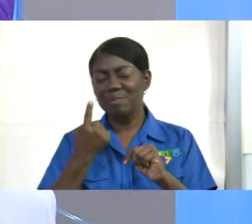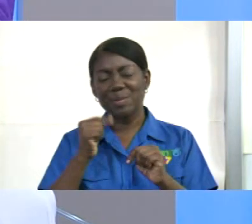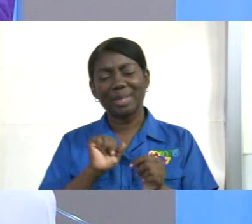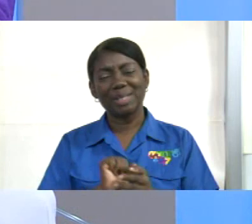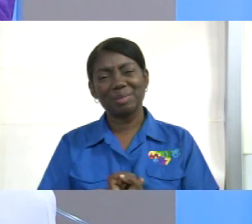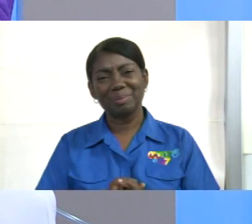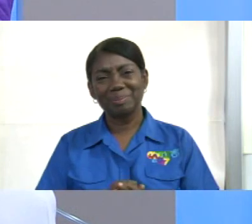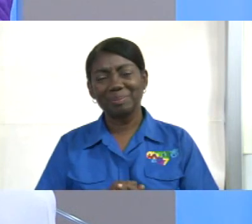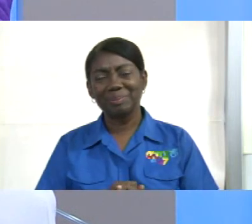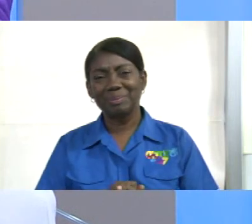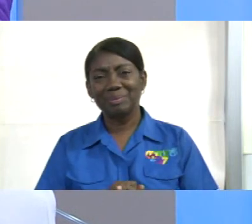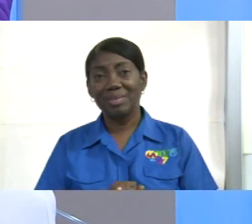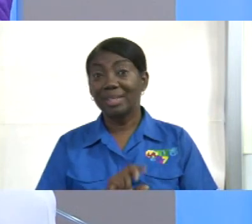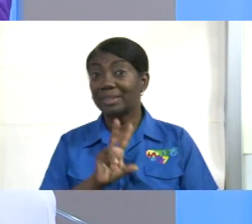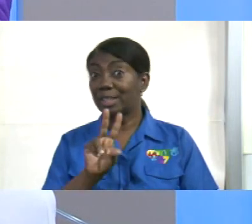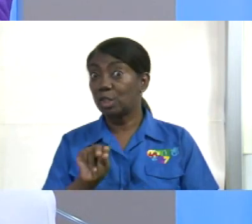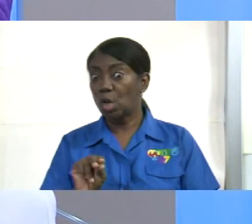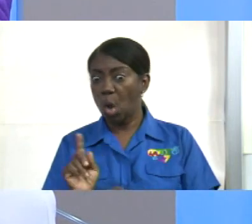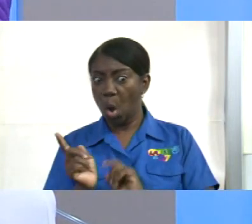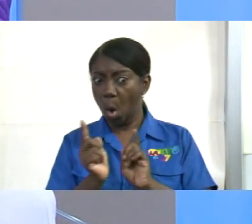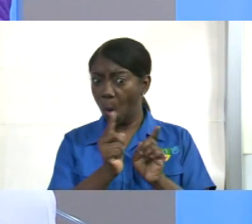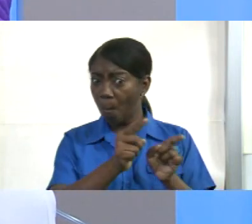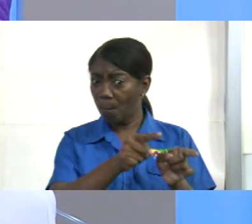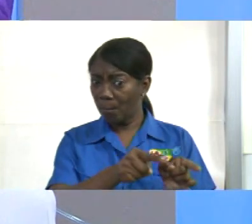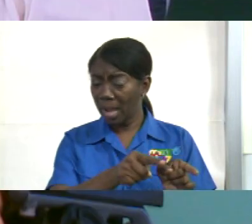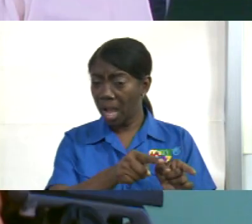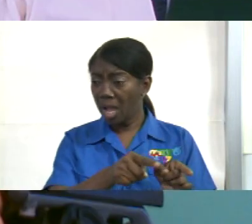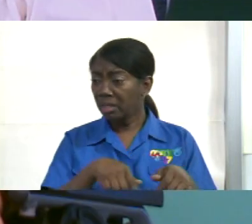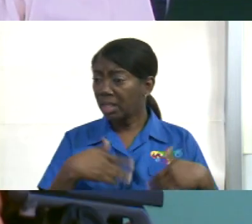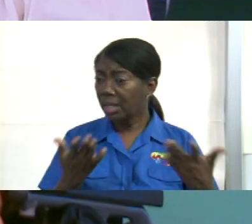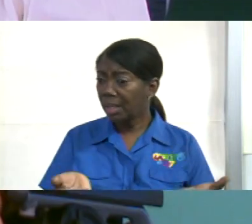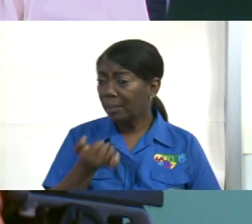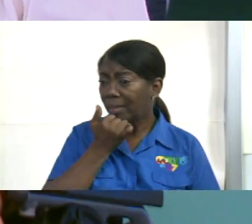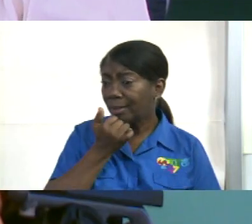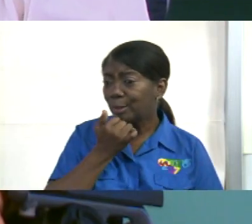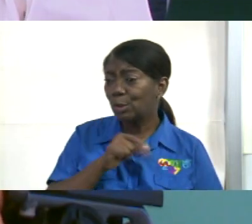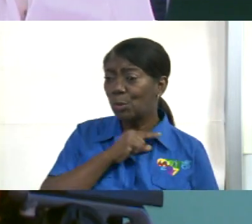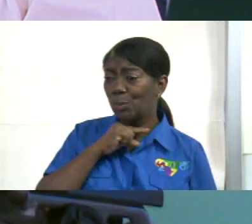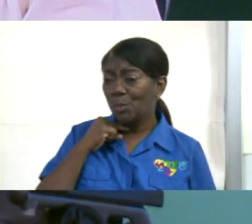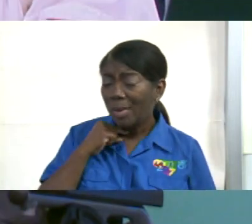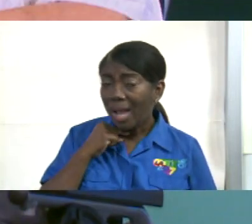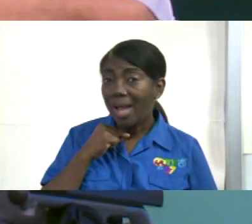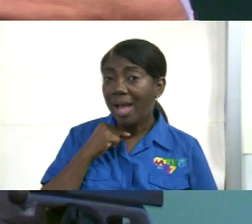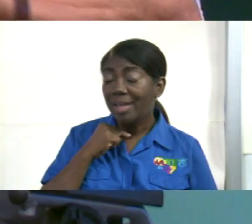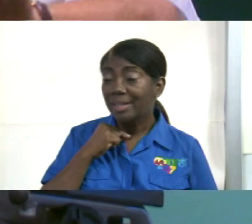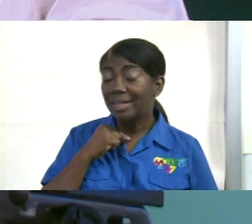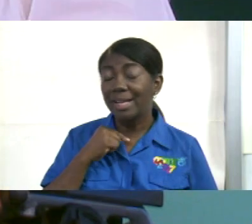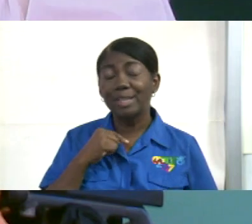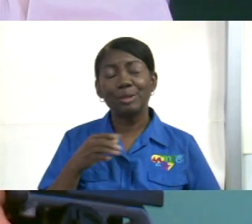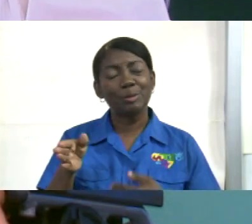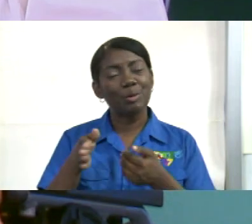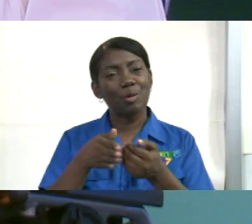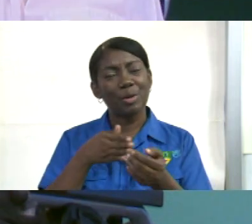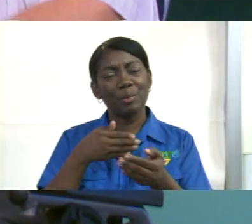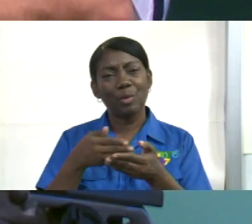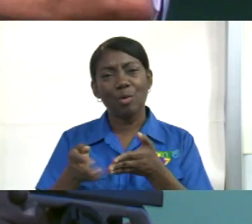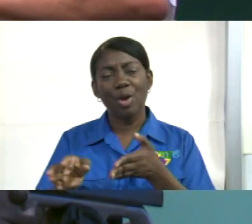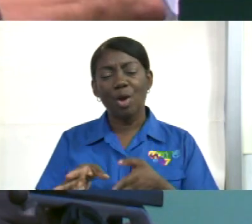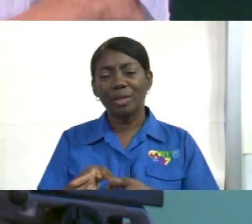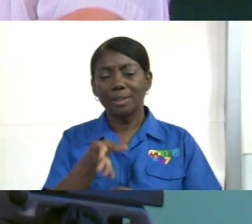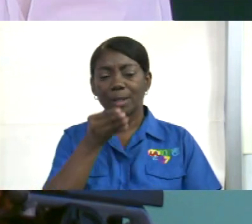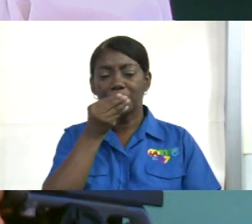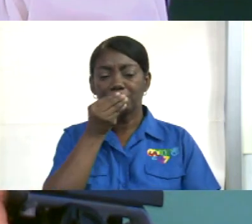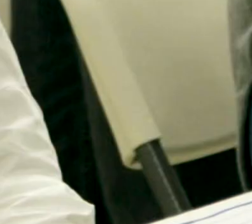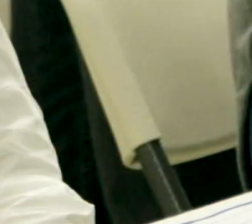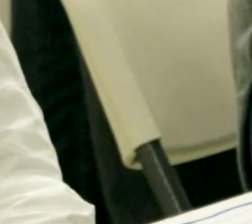Y si no va, le reclama, porque hace falta. Oh. Aunque sea mudo, pero